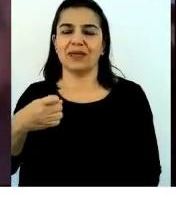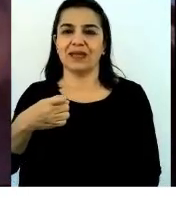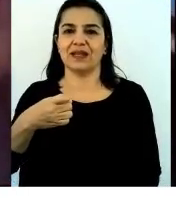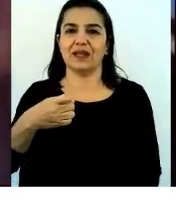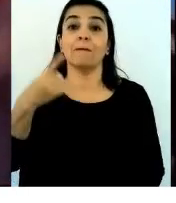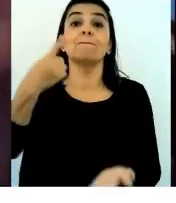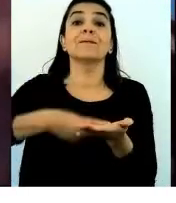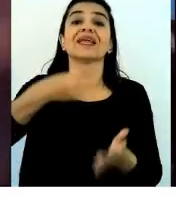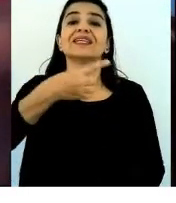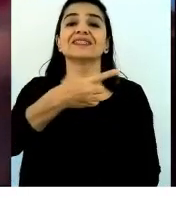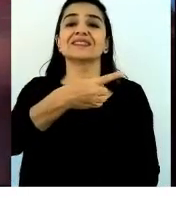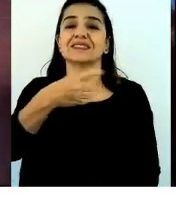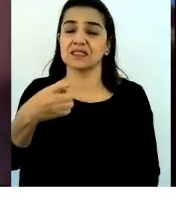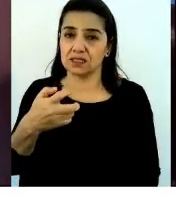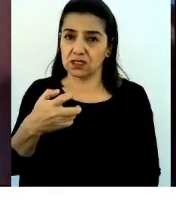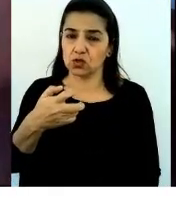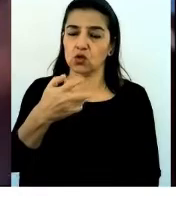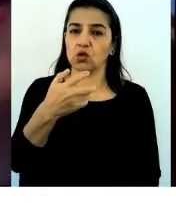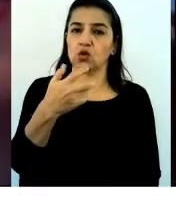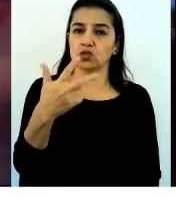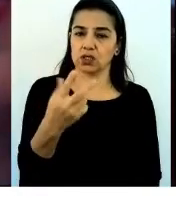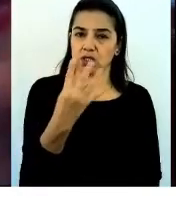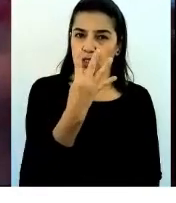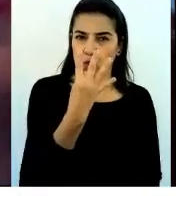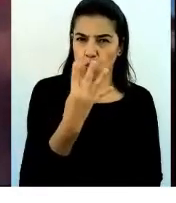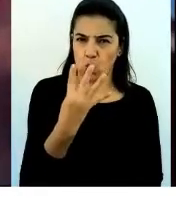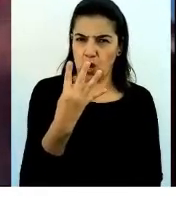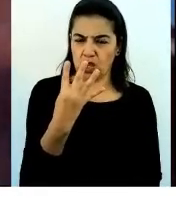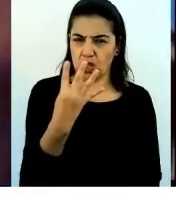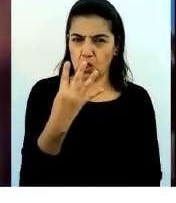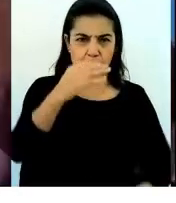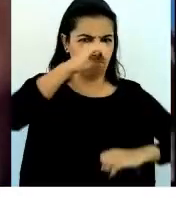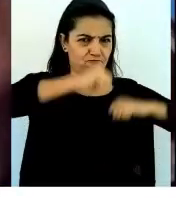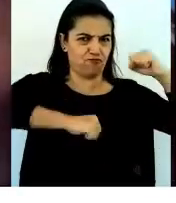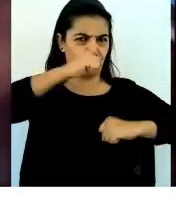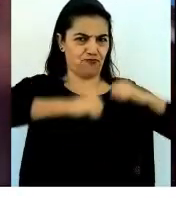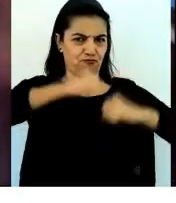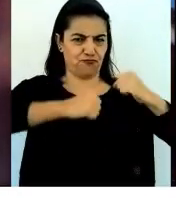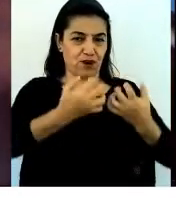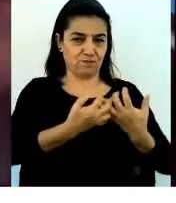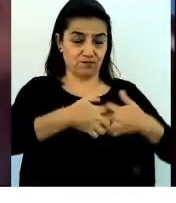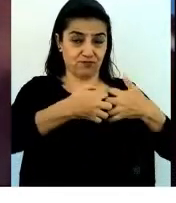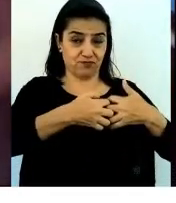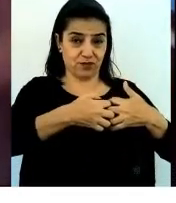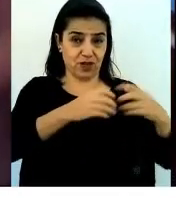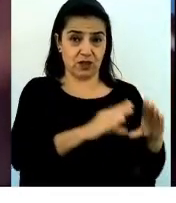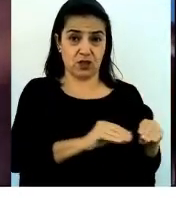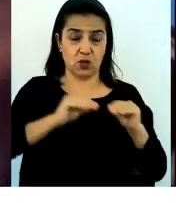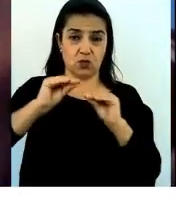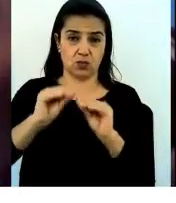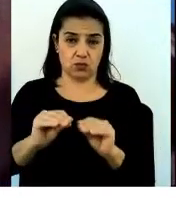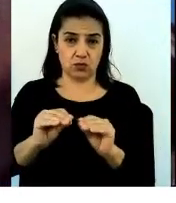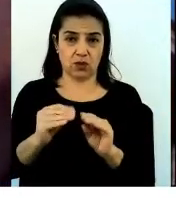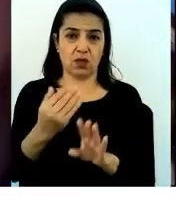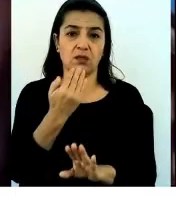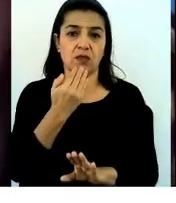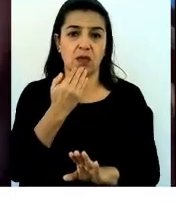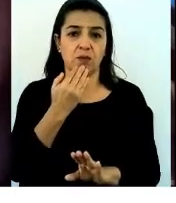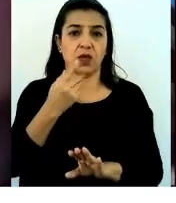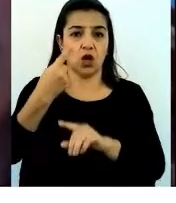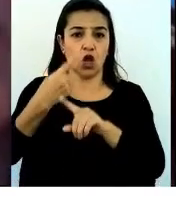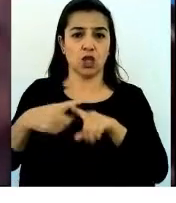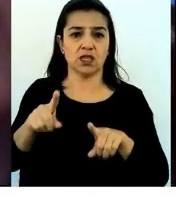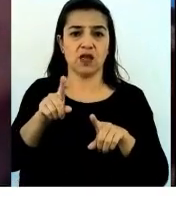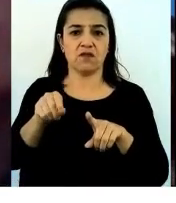mecanización, sin power, en weaving loom. Pasa otra vez con el mass production en